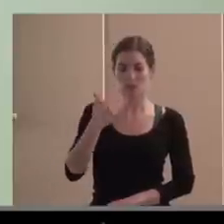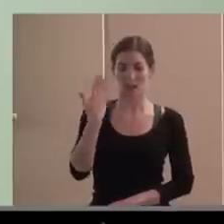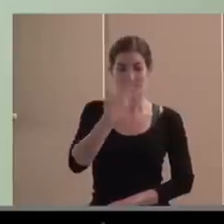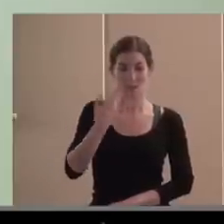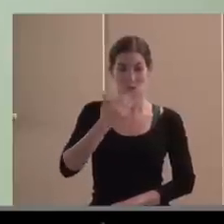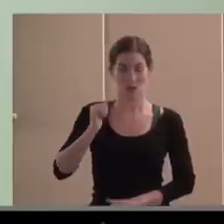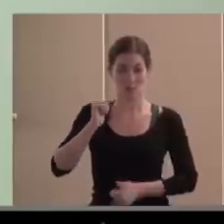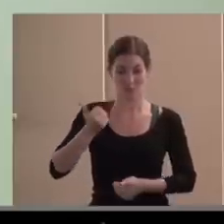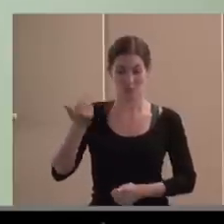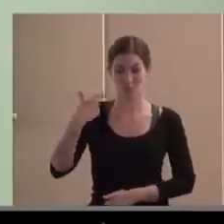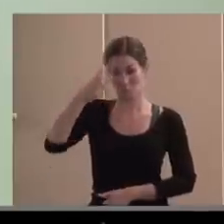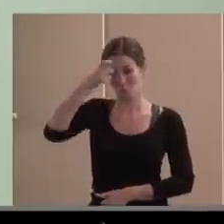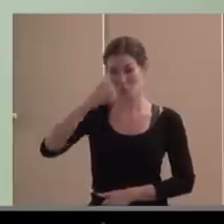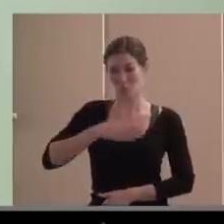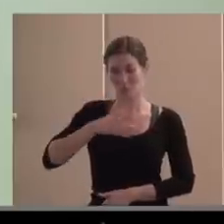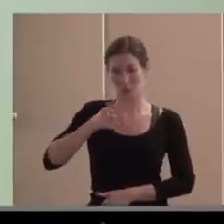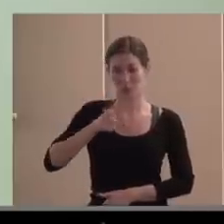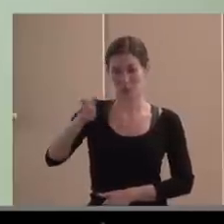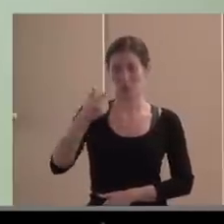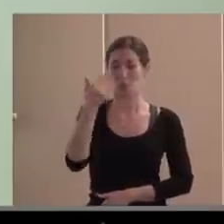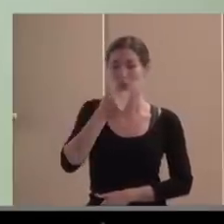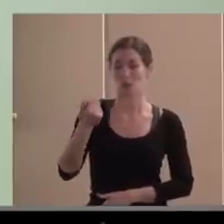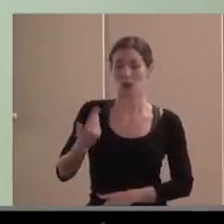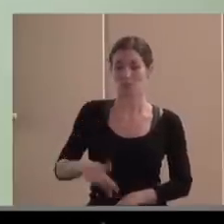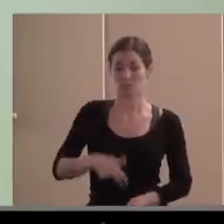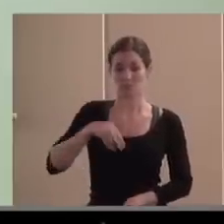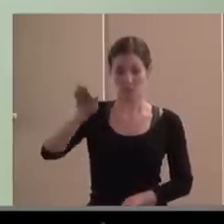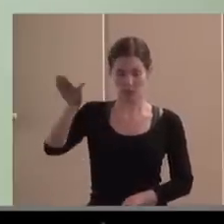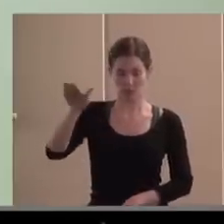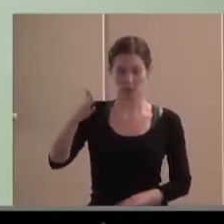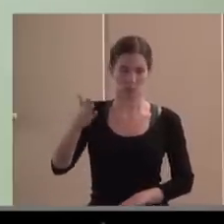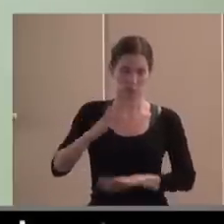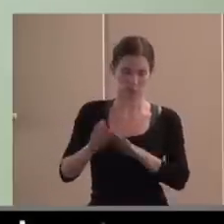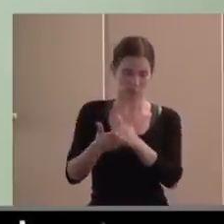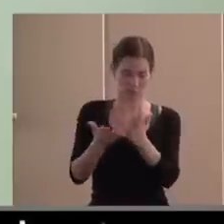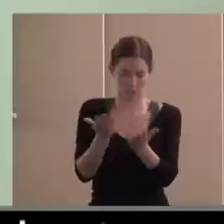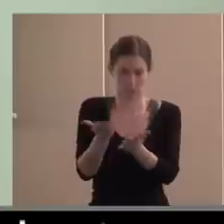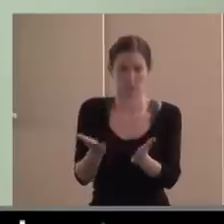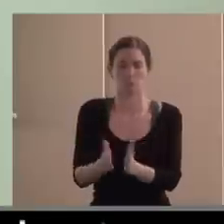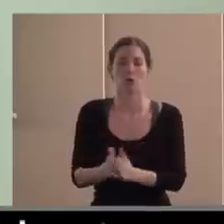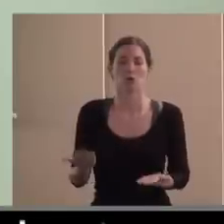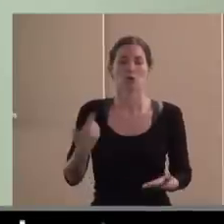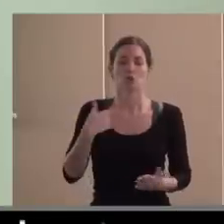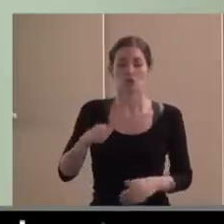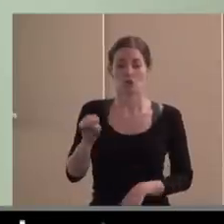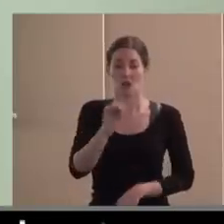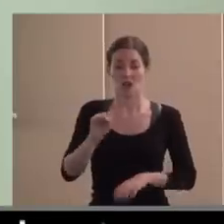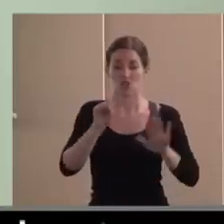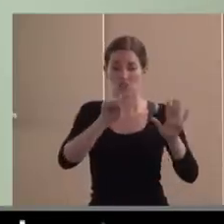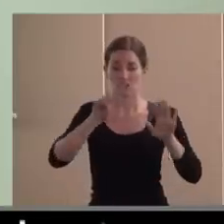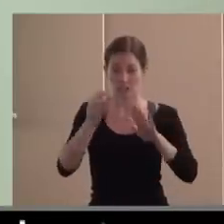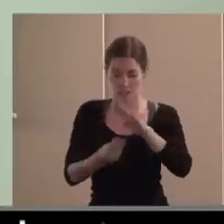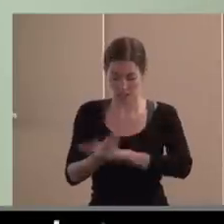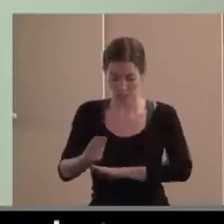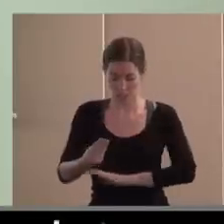mi pueblo pequeño, bueno, franquista ya, bueno, medio medio, yo nací en el 67, pues ya no me acuerdo si